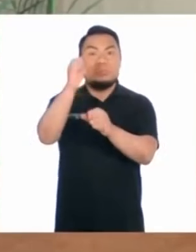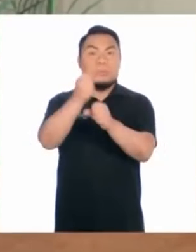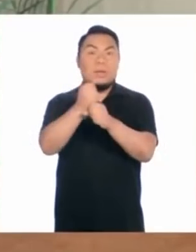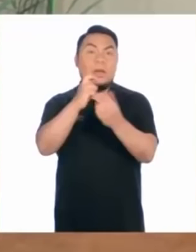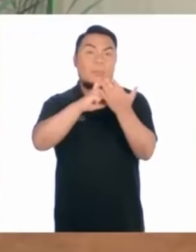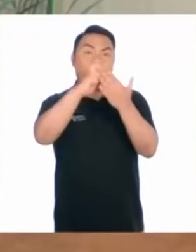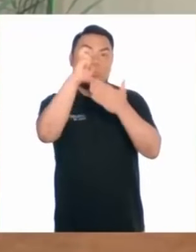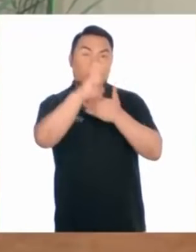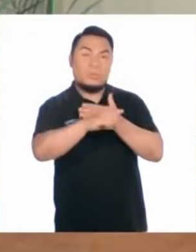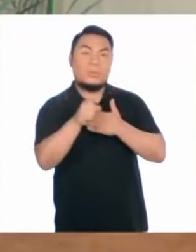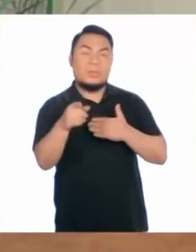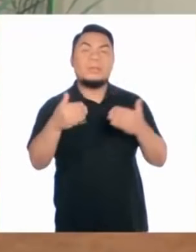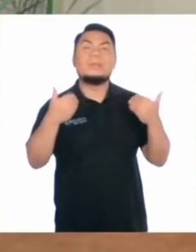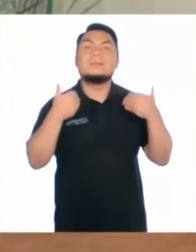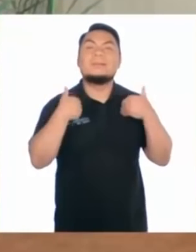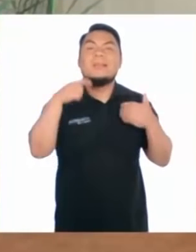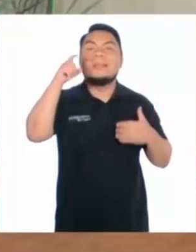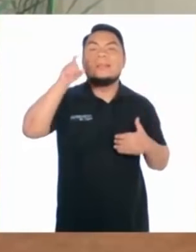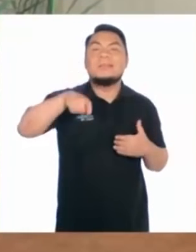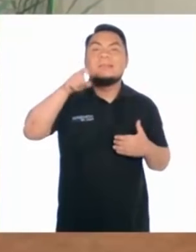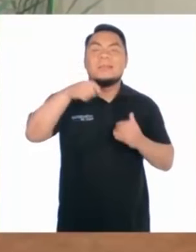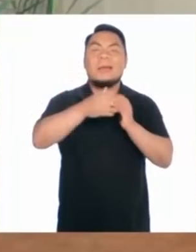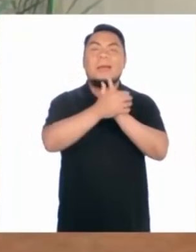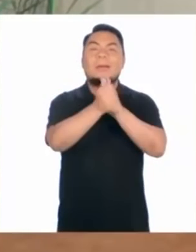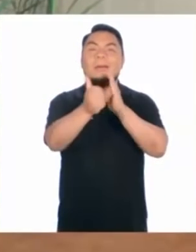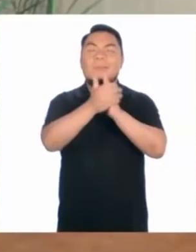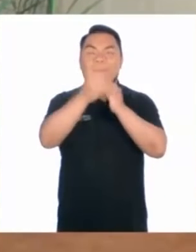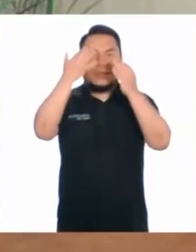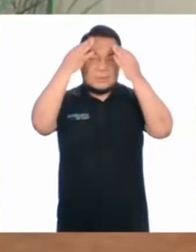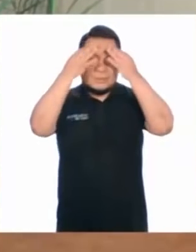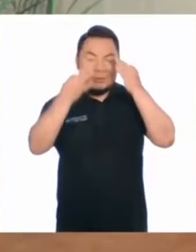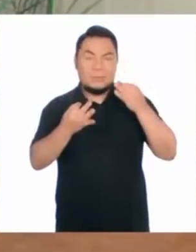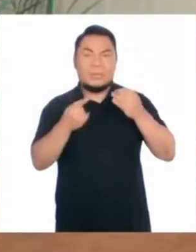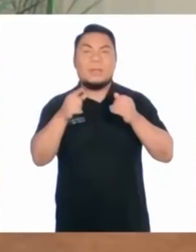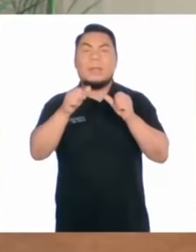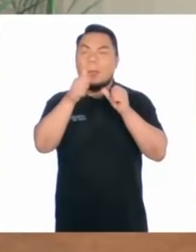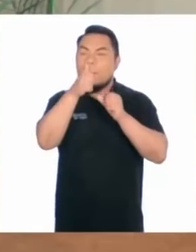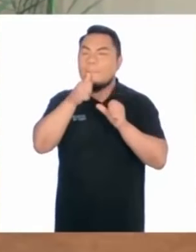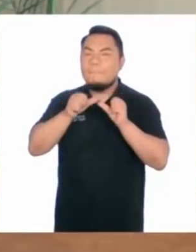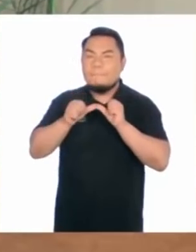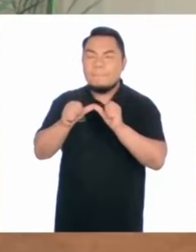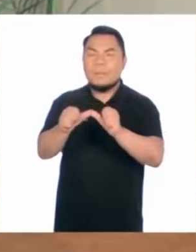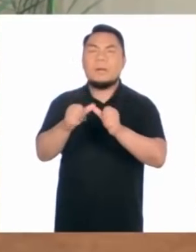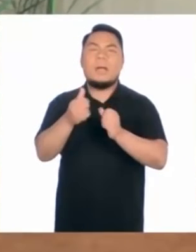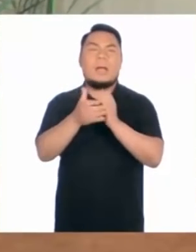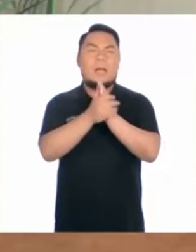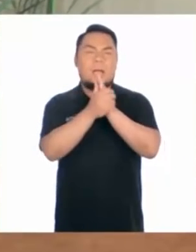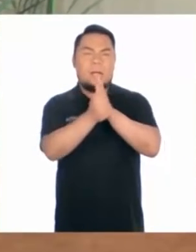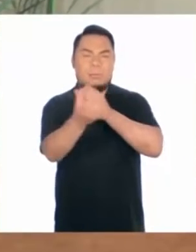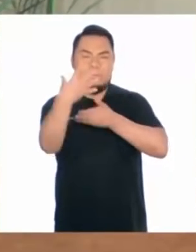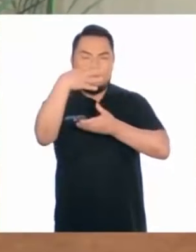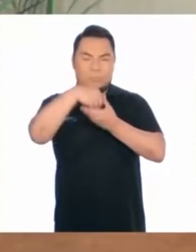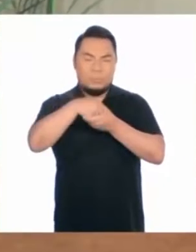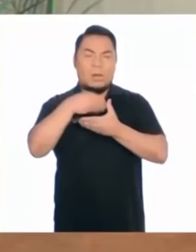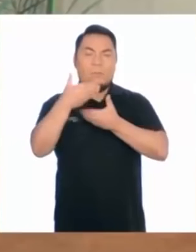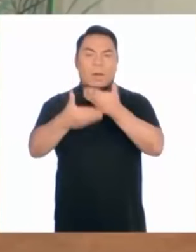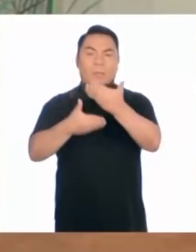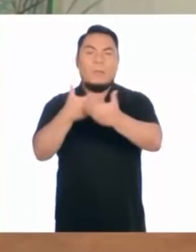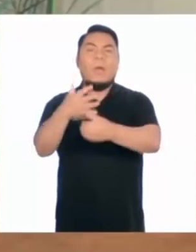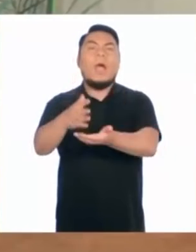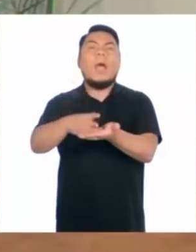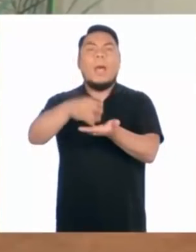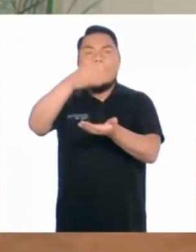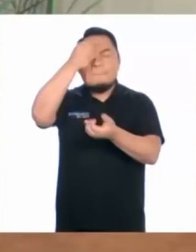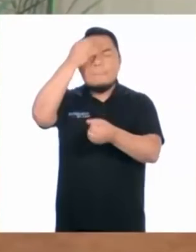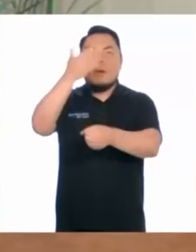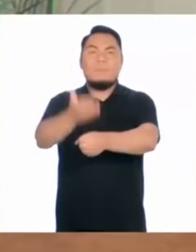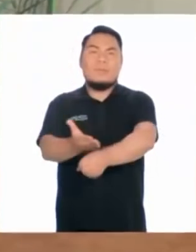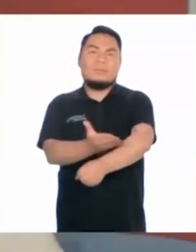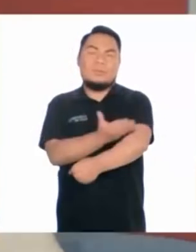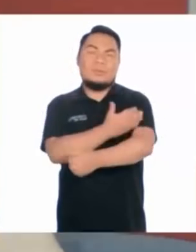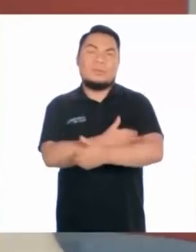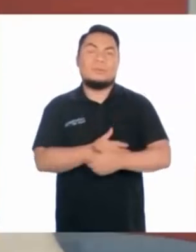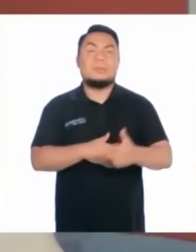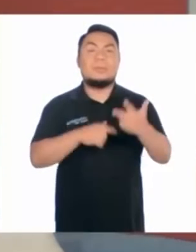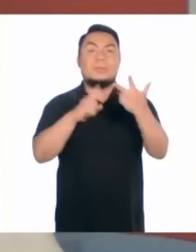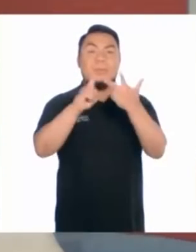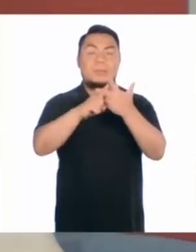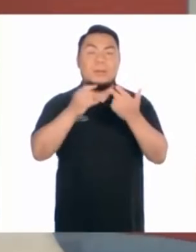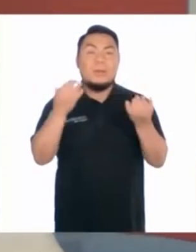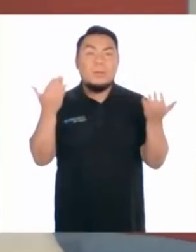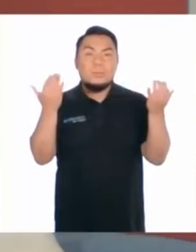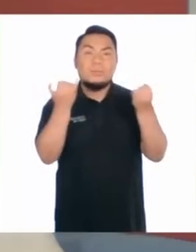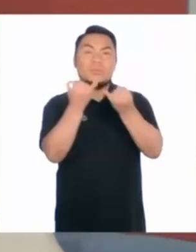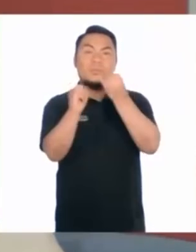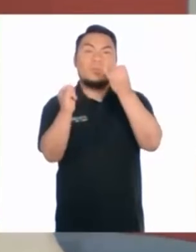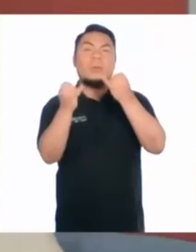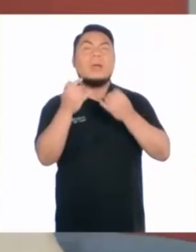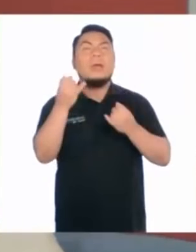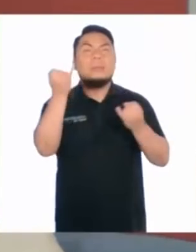un negocio o proyecto requiere de habilidades y decisiones, de perseverancia y capacidades que se van aprendiendo. Tres. La